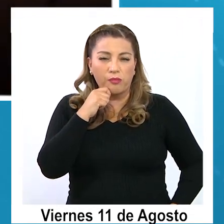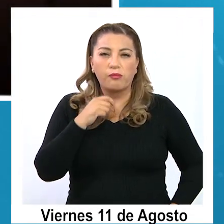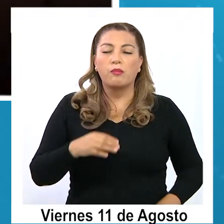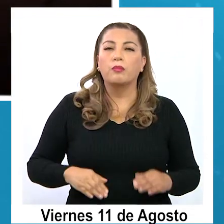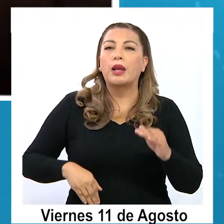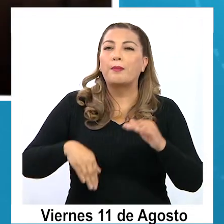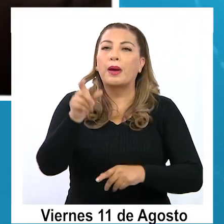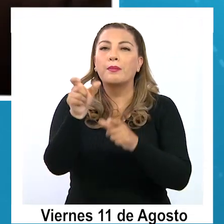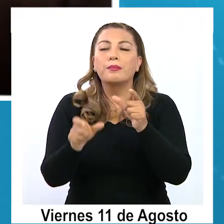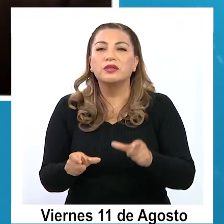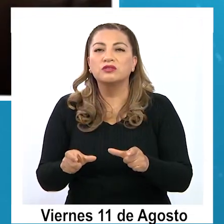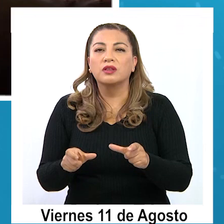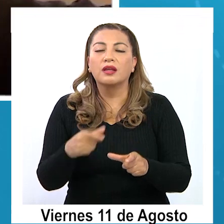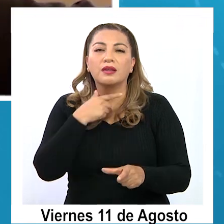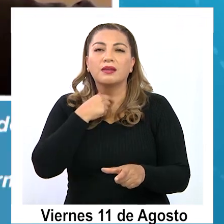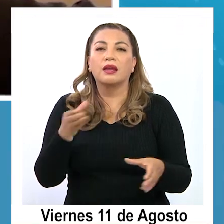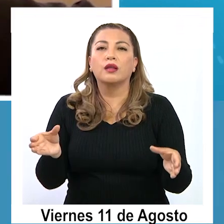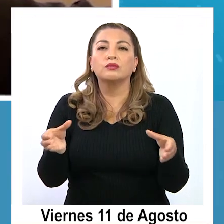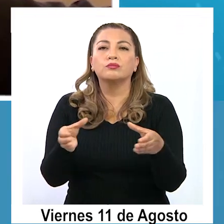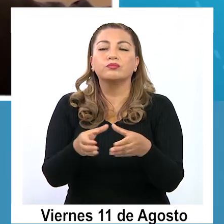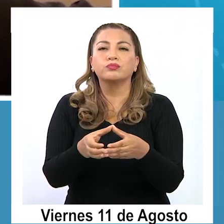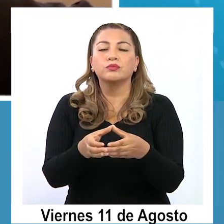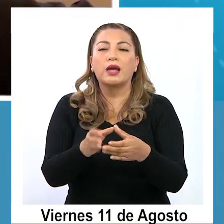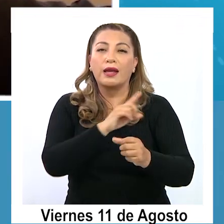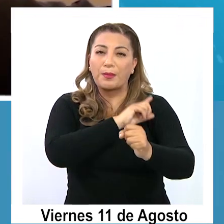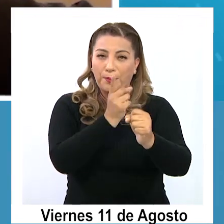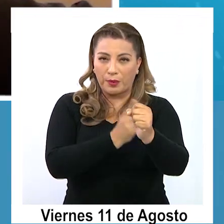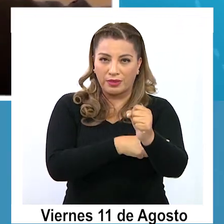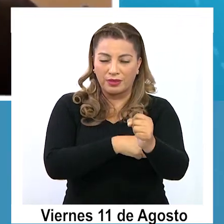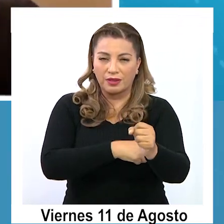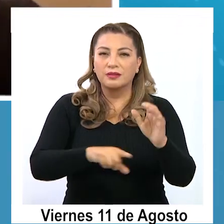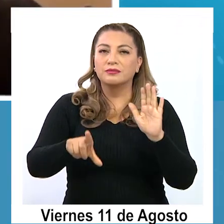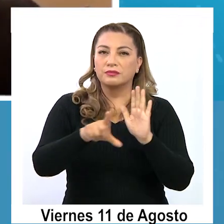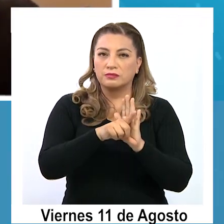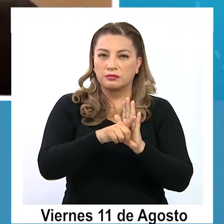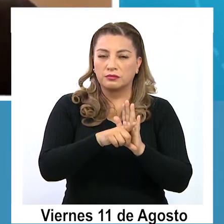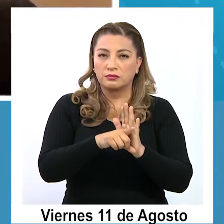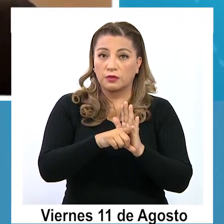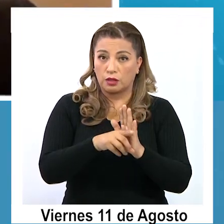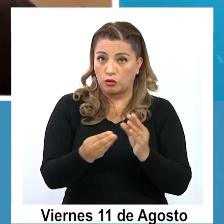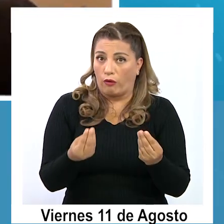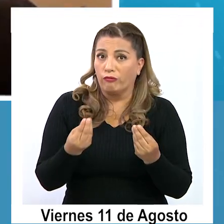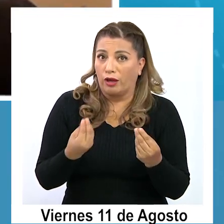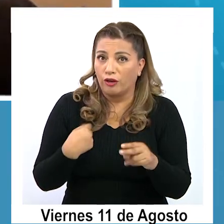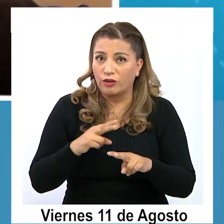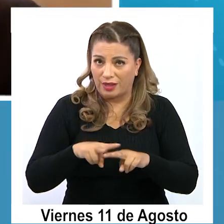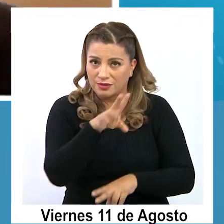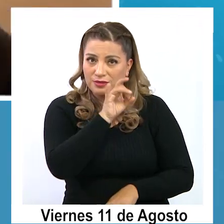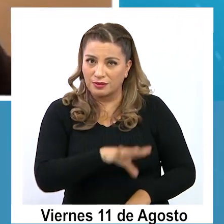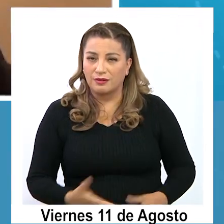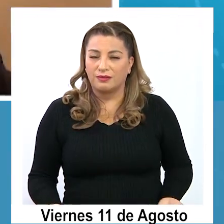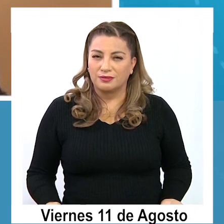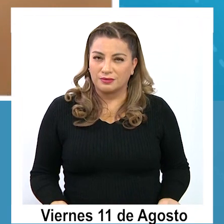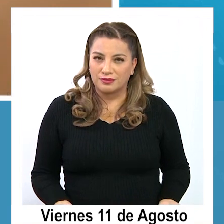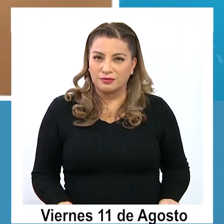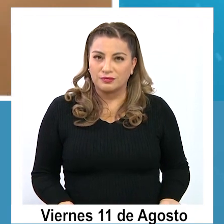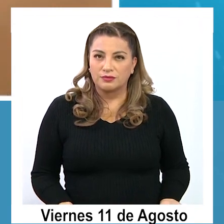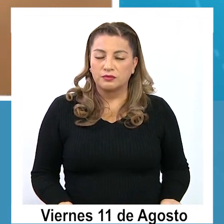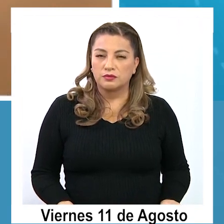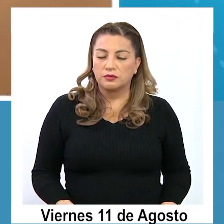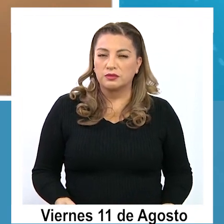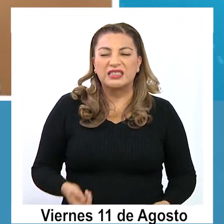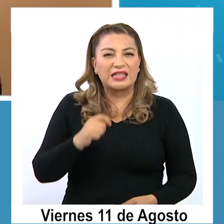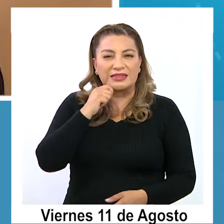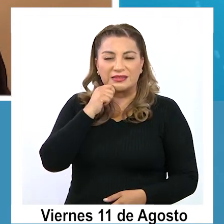las mayorías que se conformen en el poder legislativo. Es una proeza lo que está haciendo Chile. Es, quiero